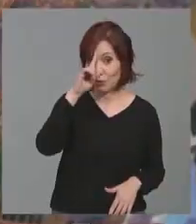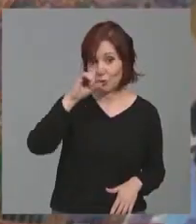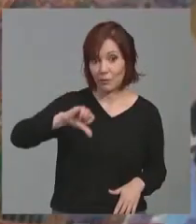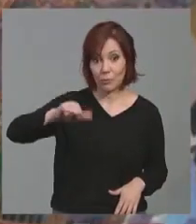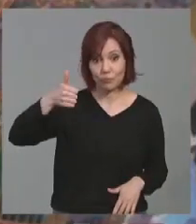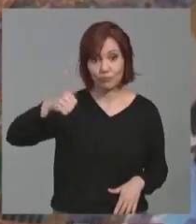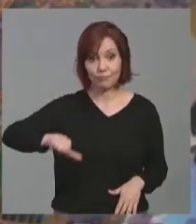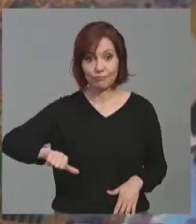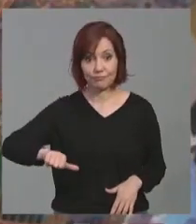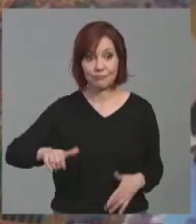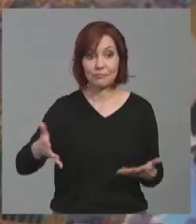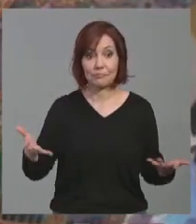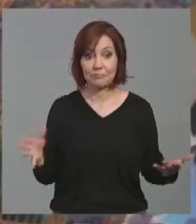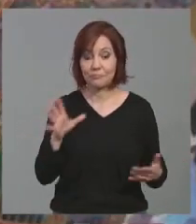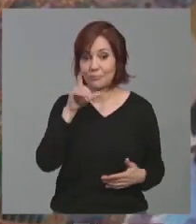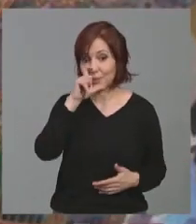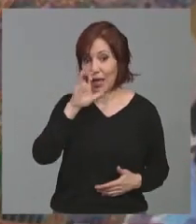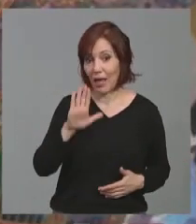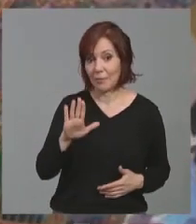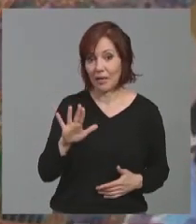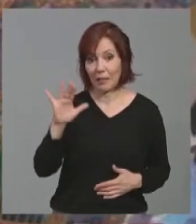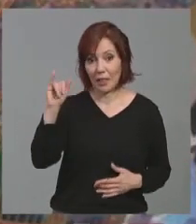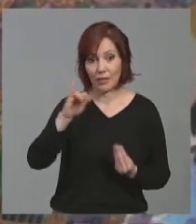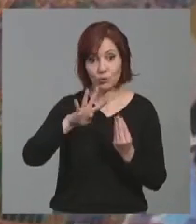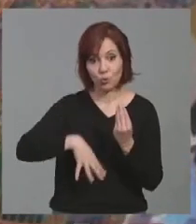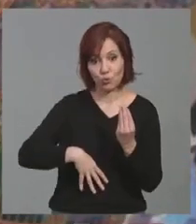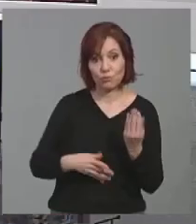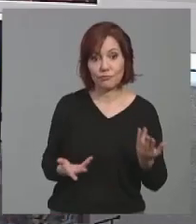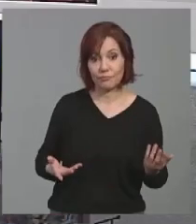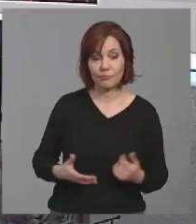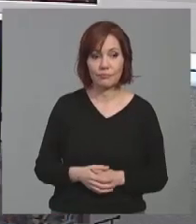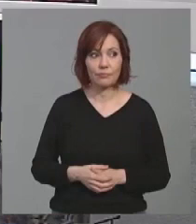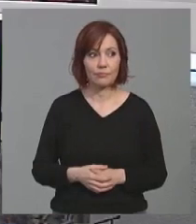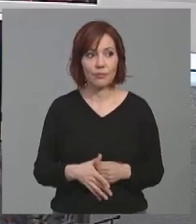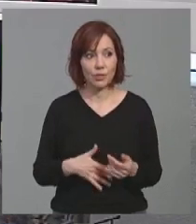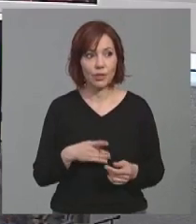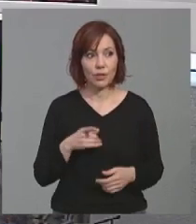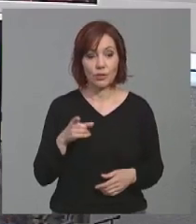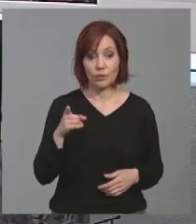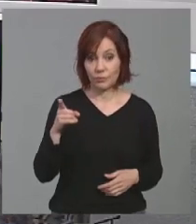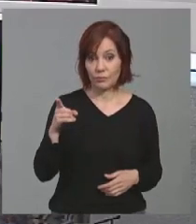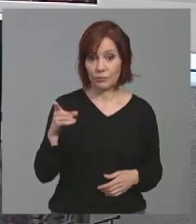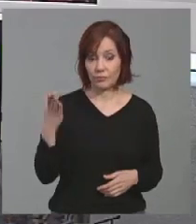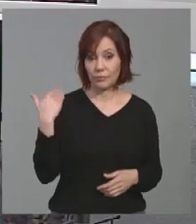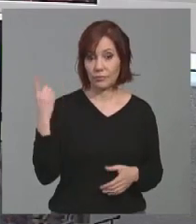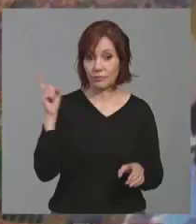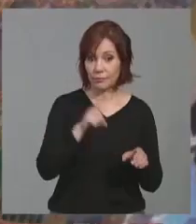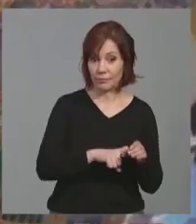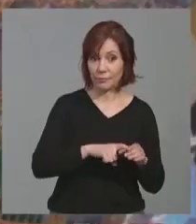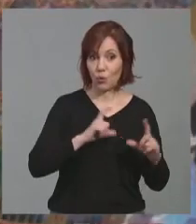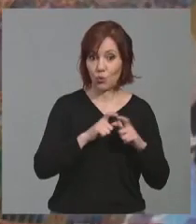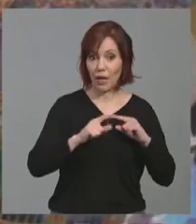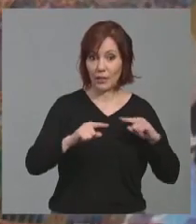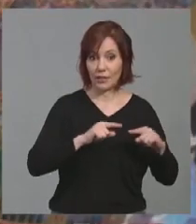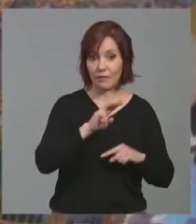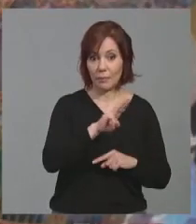adelante o si no, ante las amenazas de Junts. Usted forma parte de la Junta Directiva del Partido Popular, que se